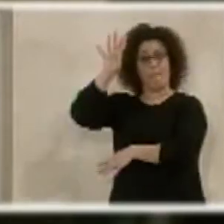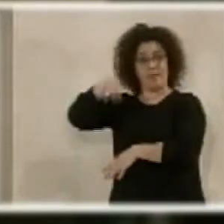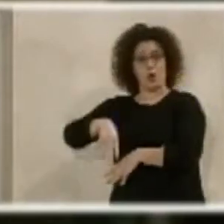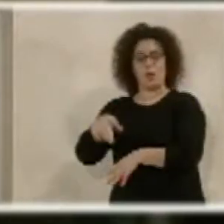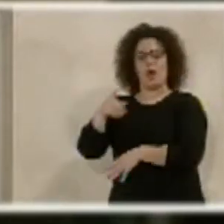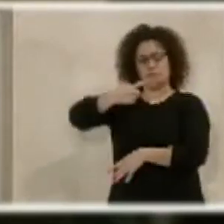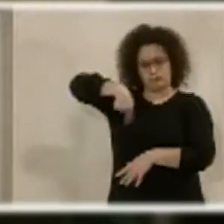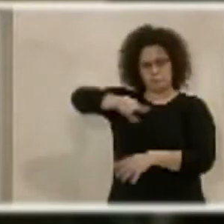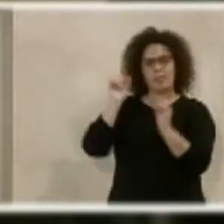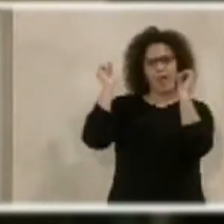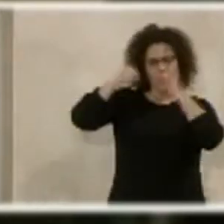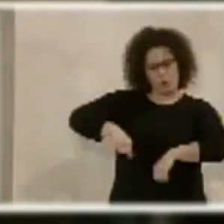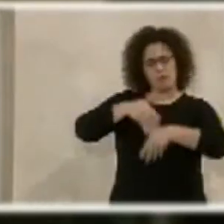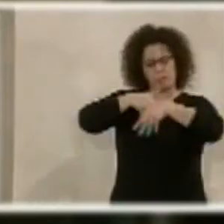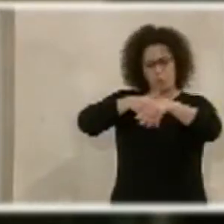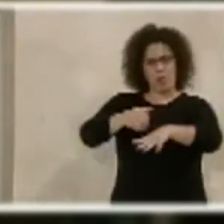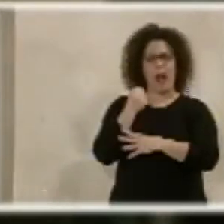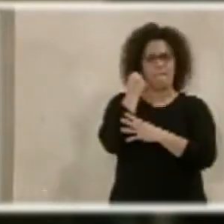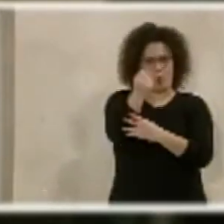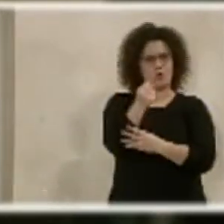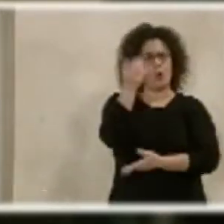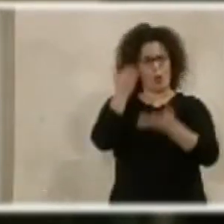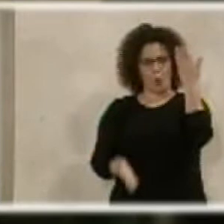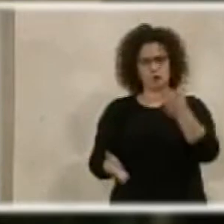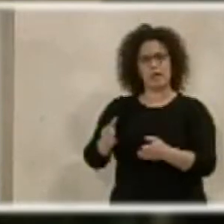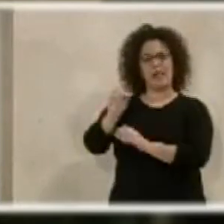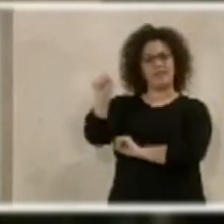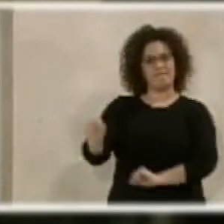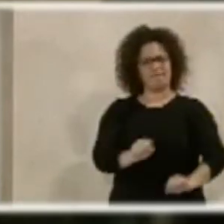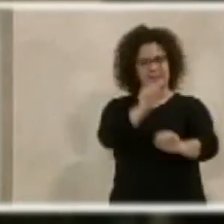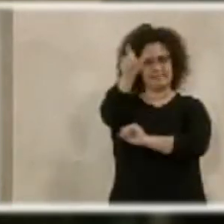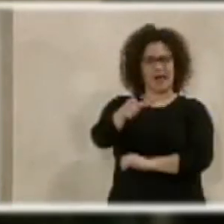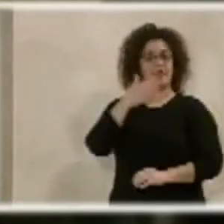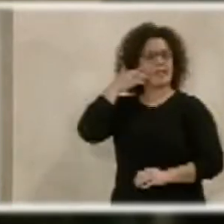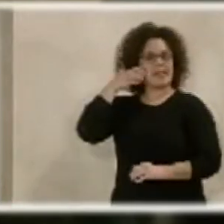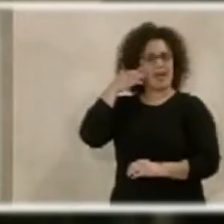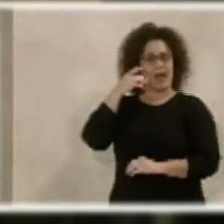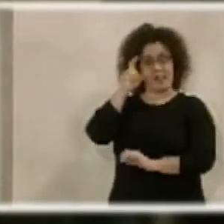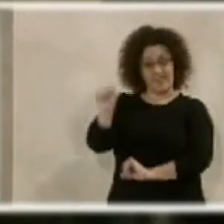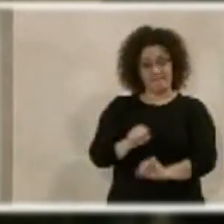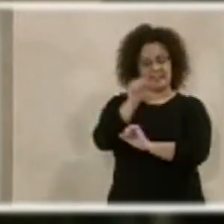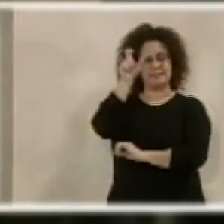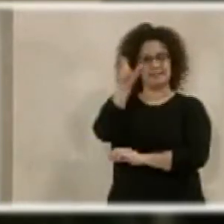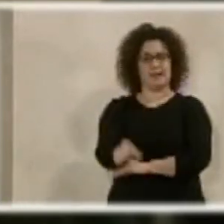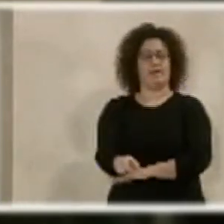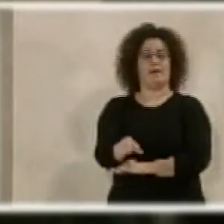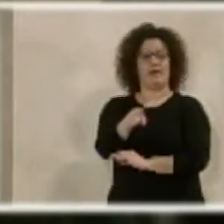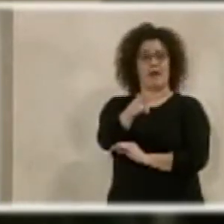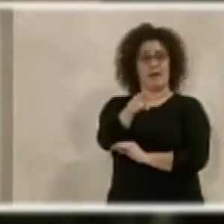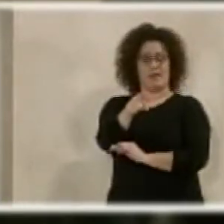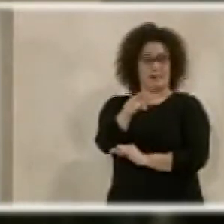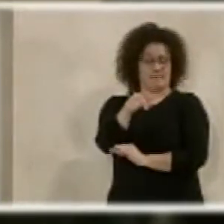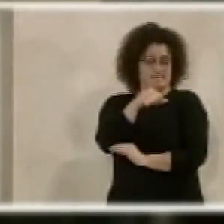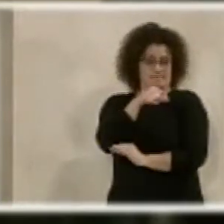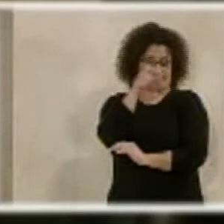esta causa que es justa, que es en defensa de vuestra propia dignidad, en defensa, sobre todo, de los